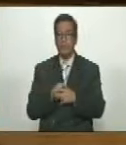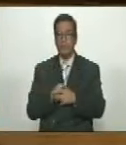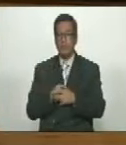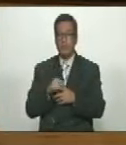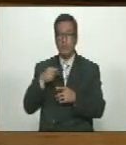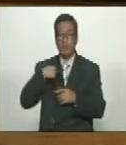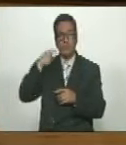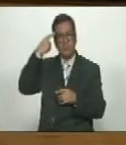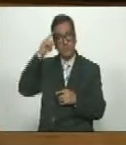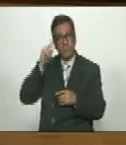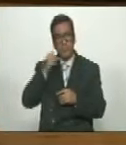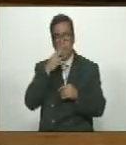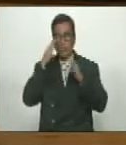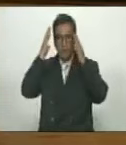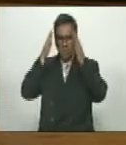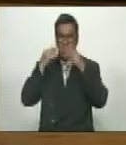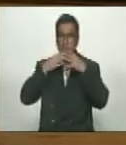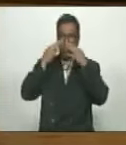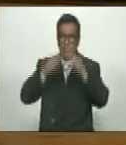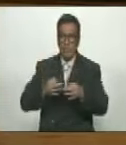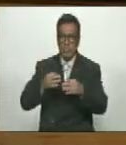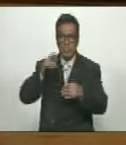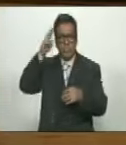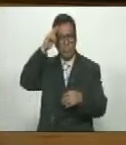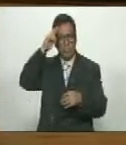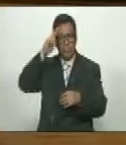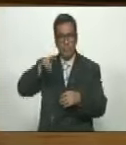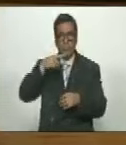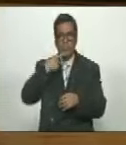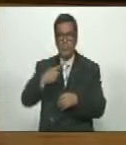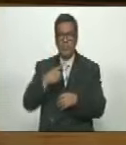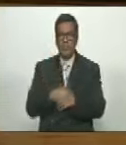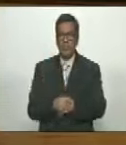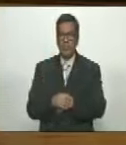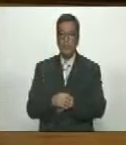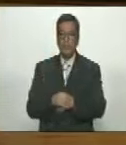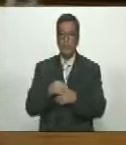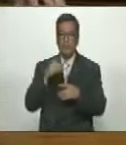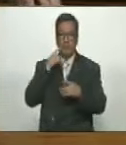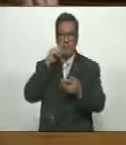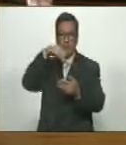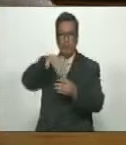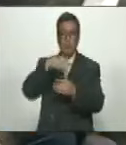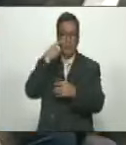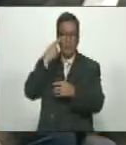no creo que sea un buen consejero se los digo con todo respeto solicitamos en consideración